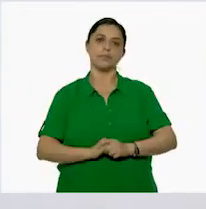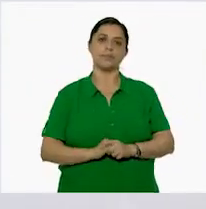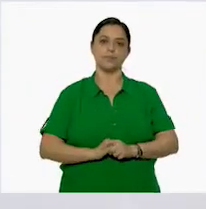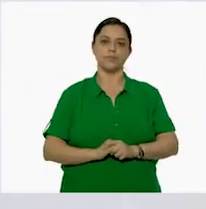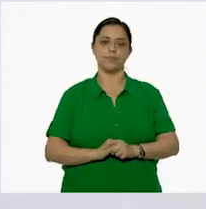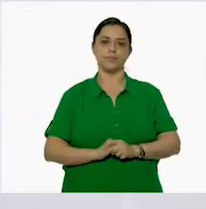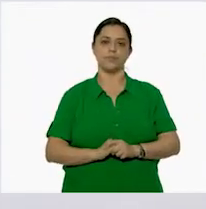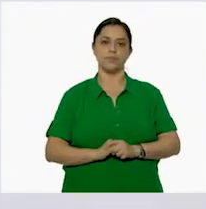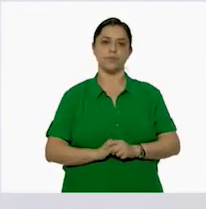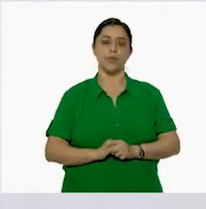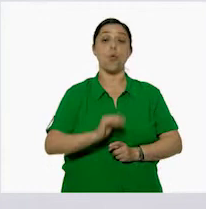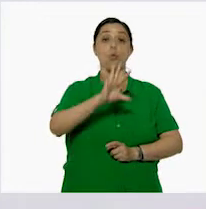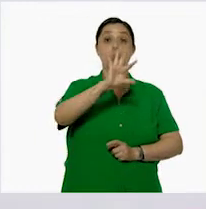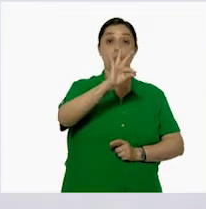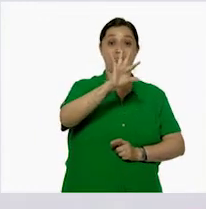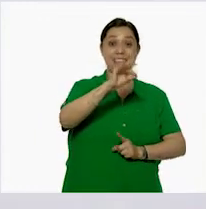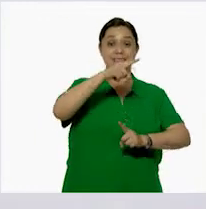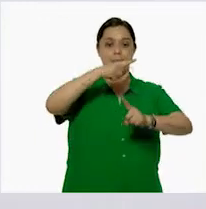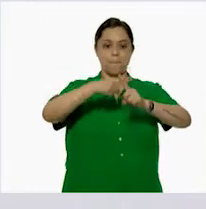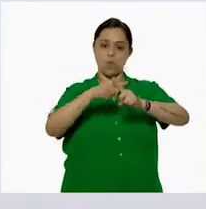40 por 2.